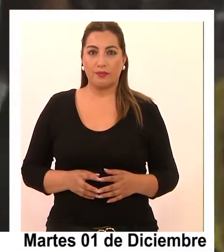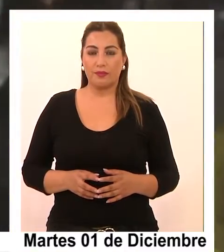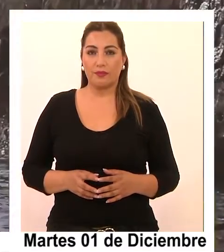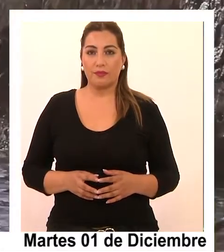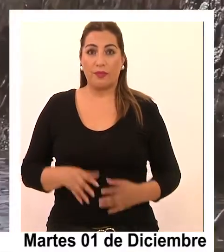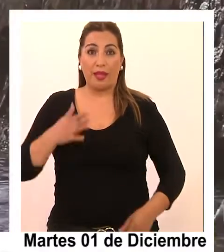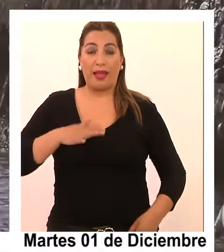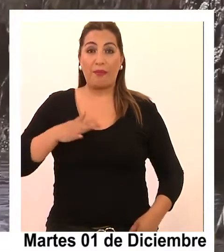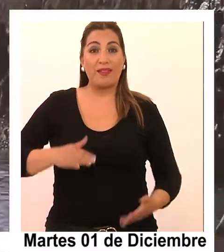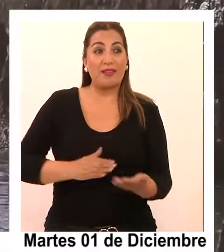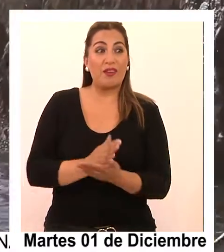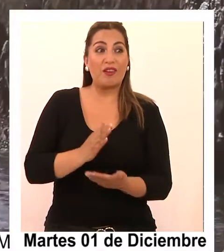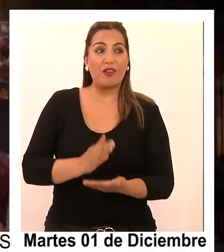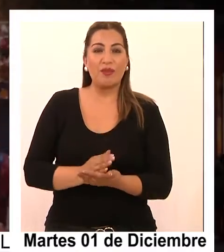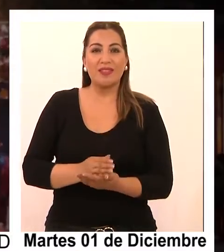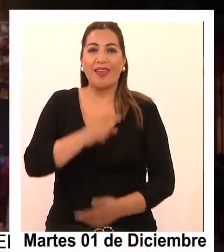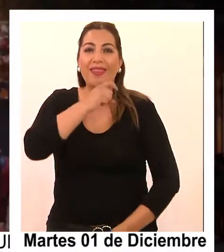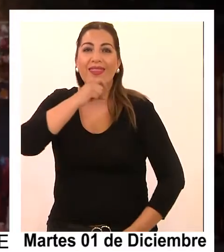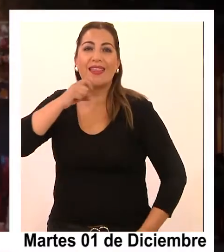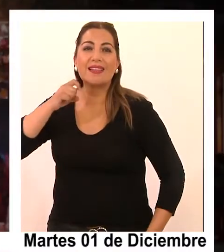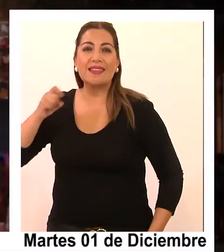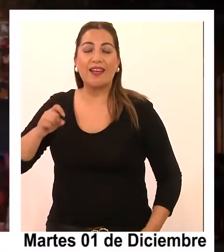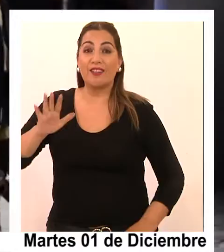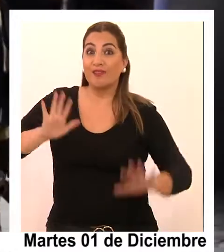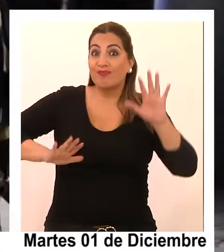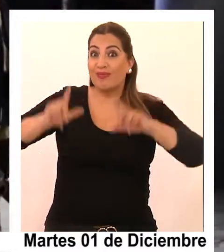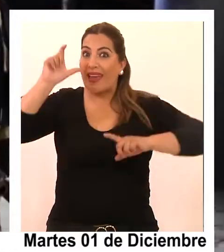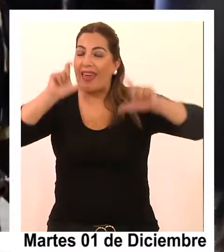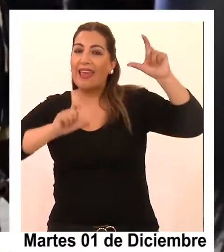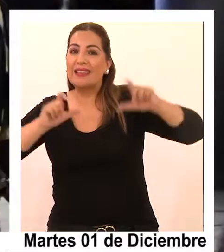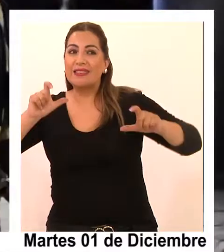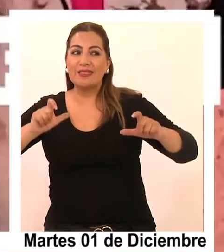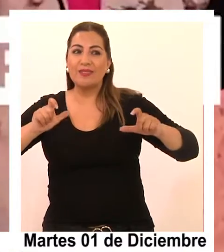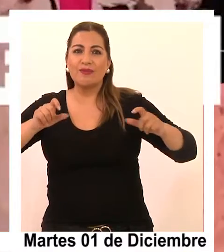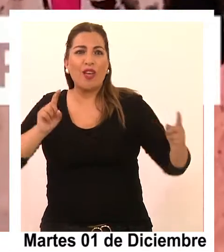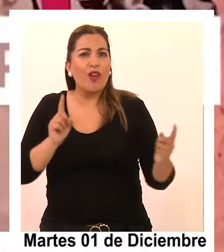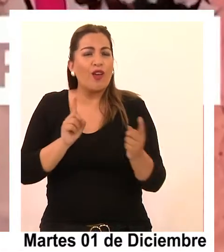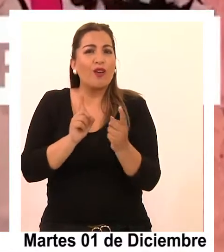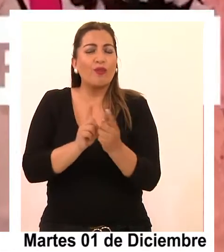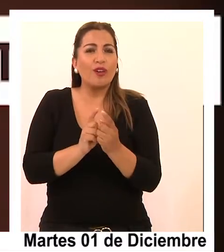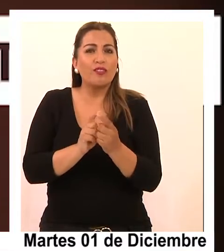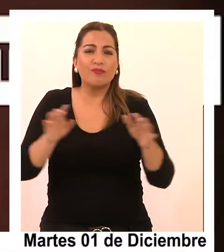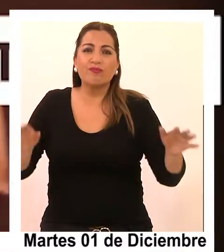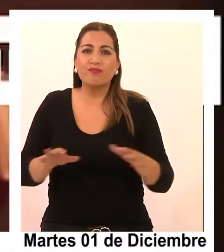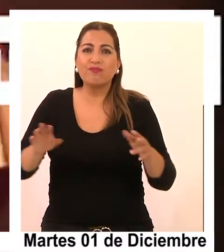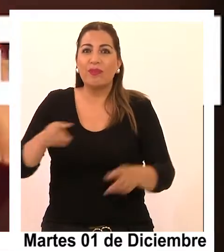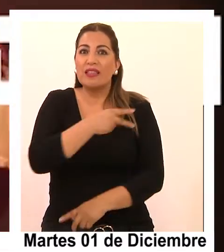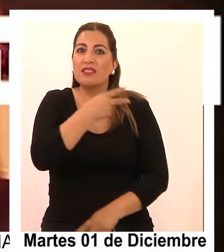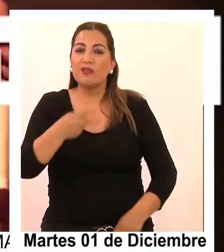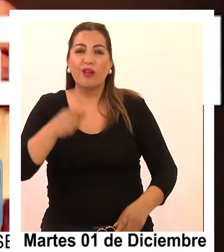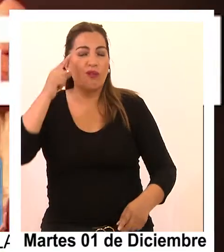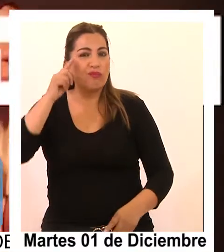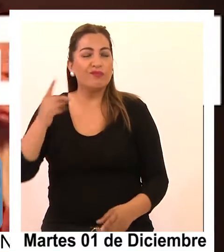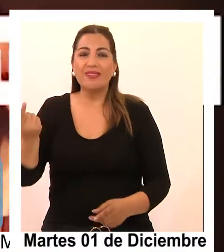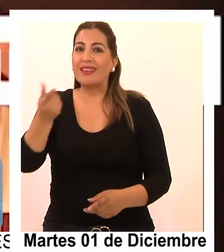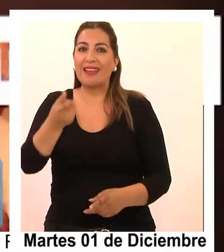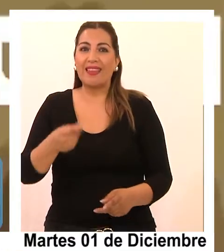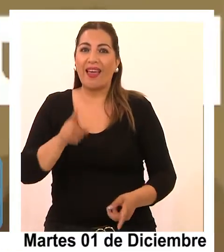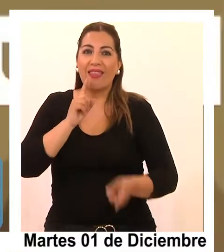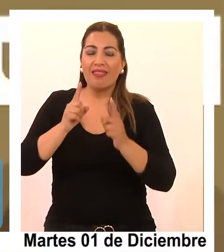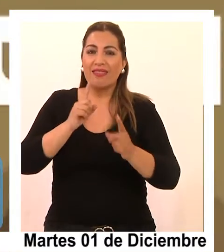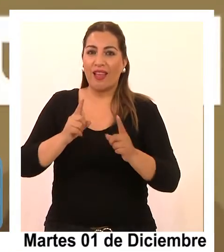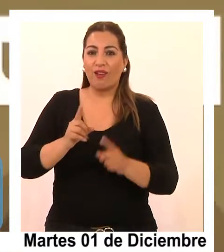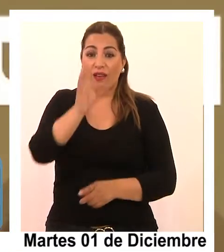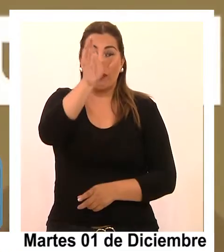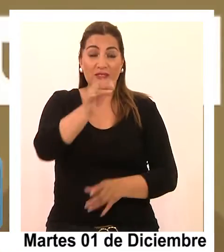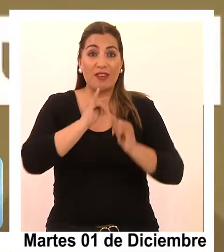Este martes comenzó Desierto Escénico, Encuentro de Arte y Activismo Sexual, una iniciativa que busca dialogar, informar y